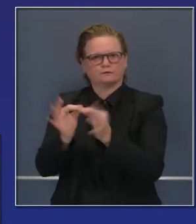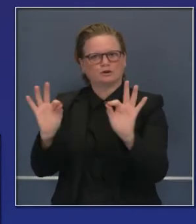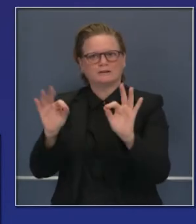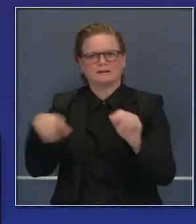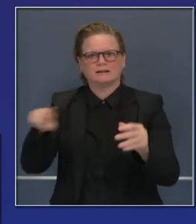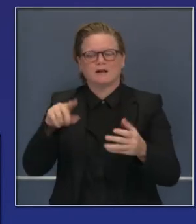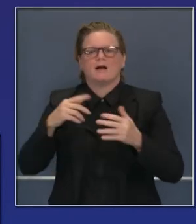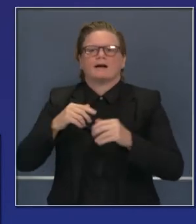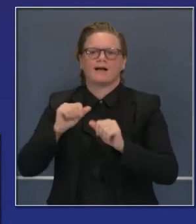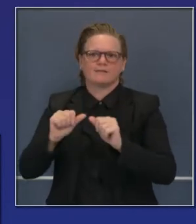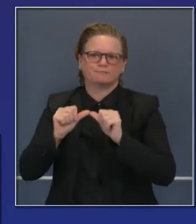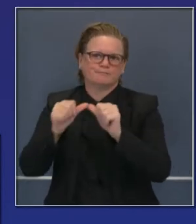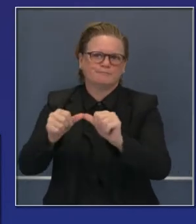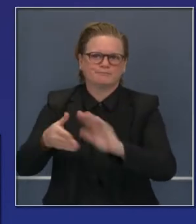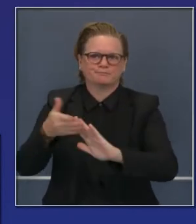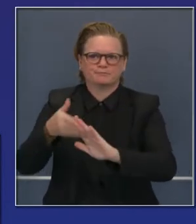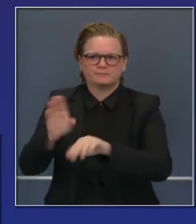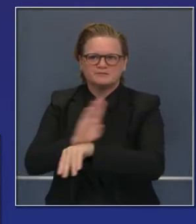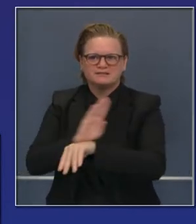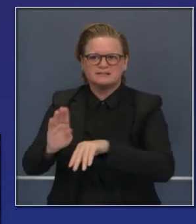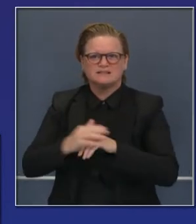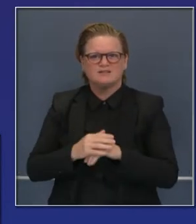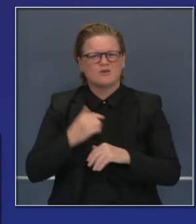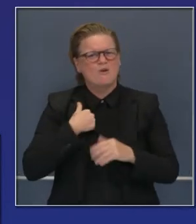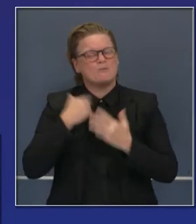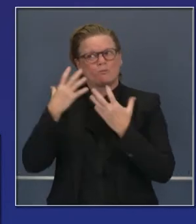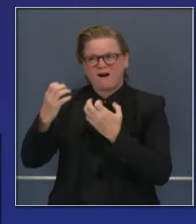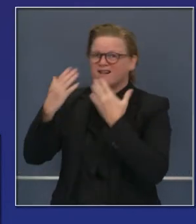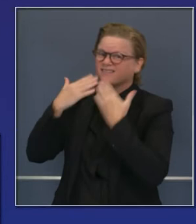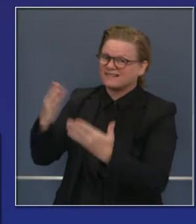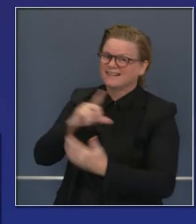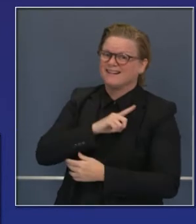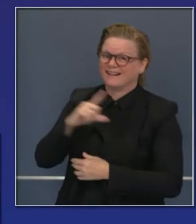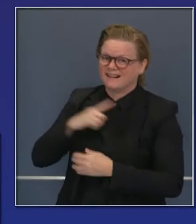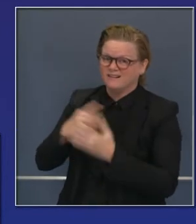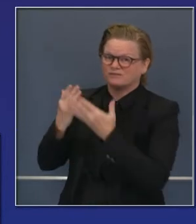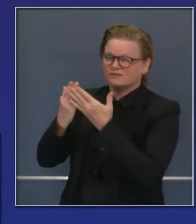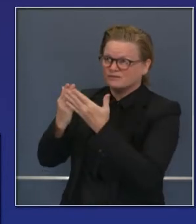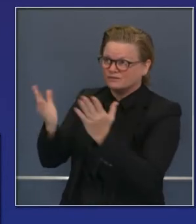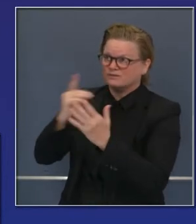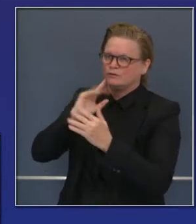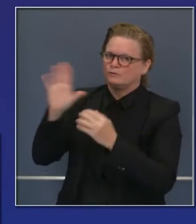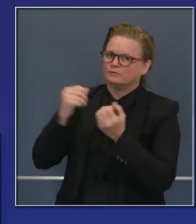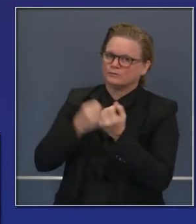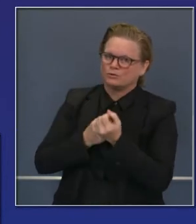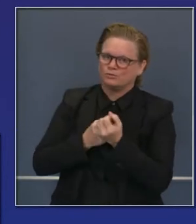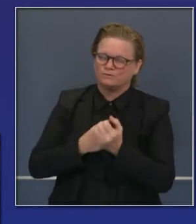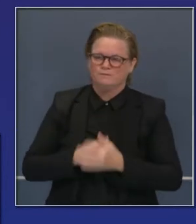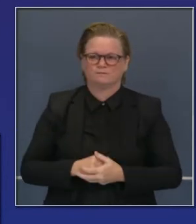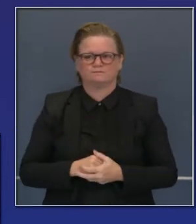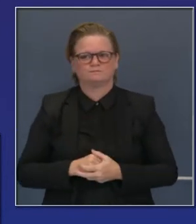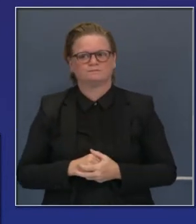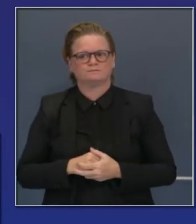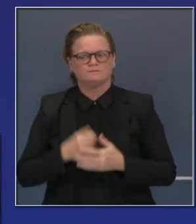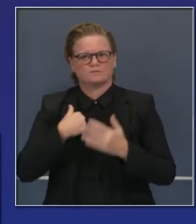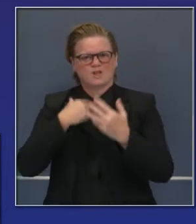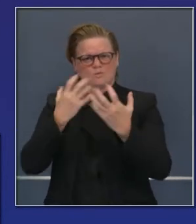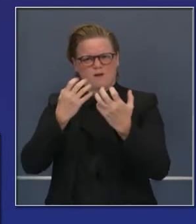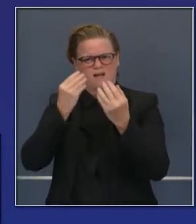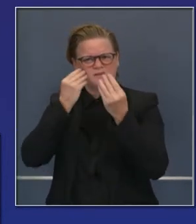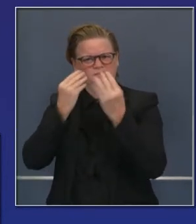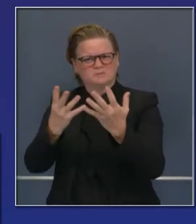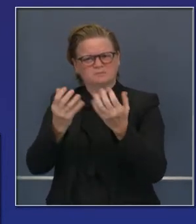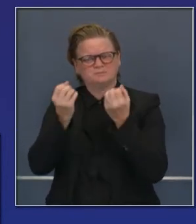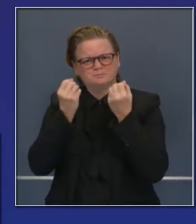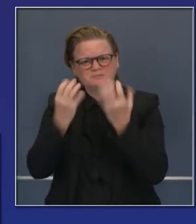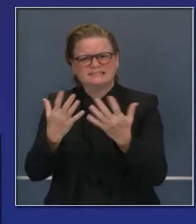dado apoyo adicional. Quiero dar gracias a la legislatura por su fuerte labor en esto para amplificar el trabajo que se hace en los